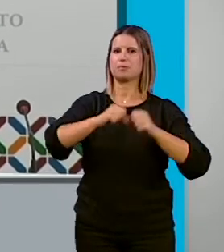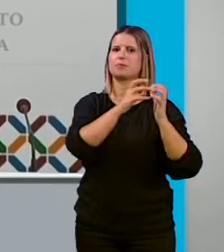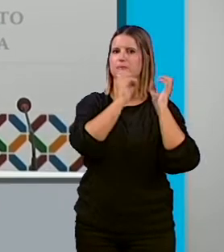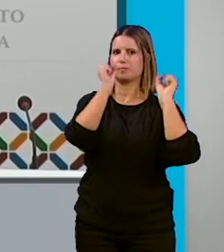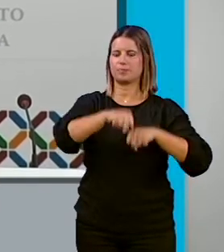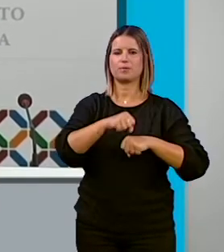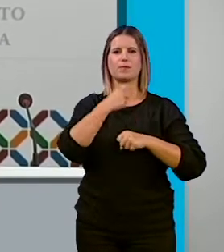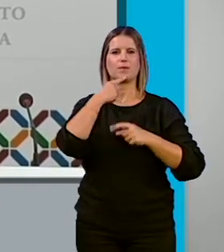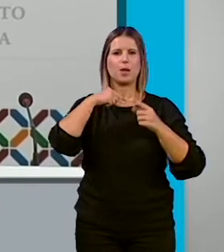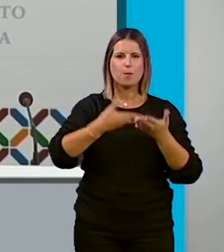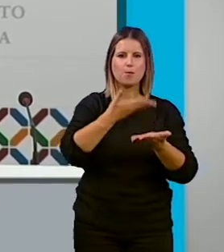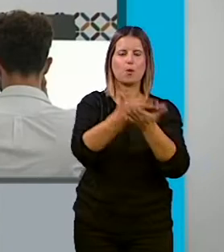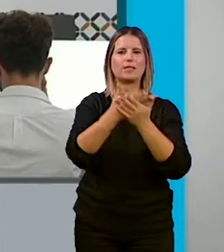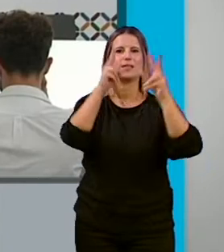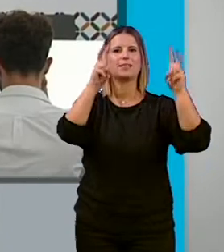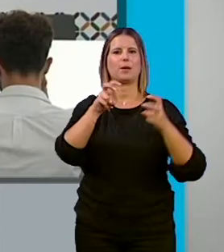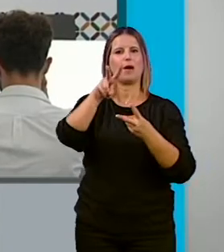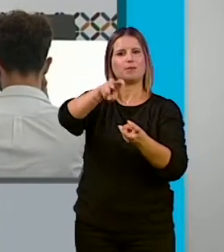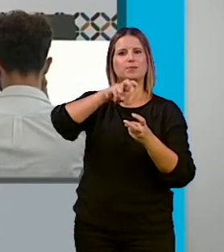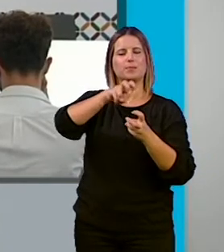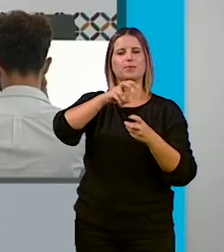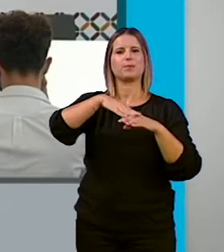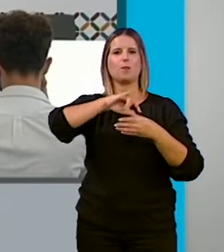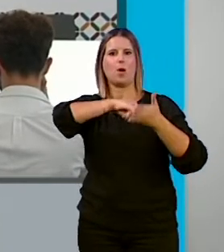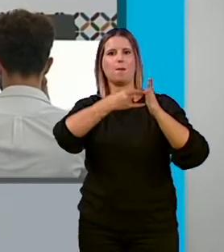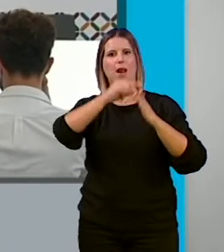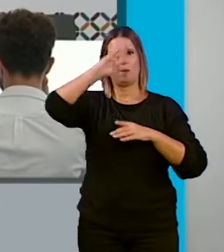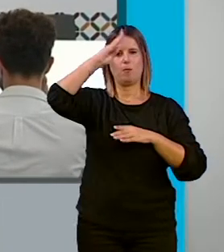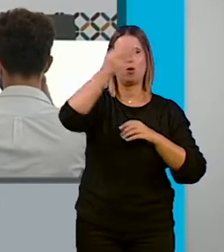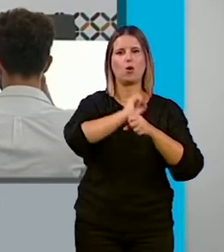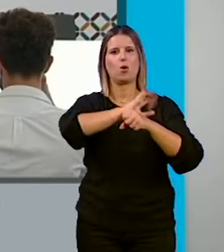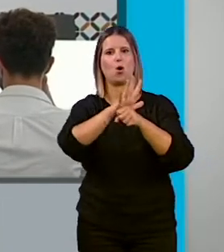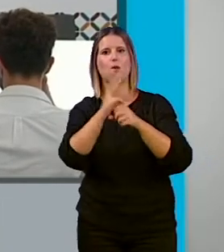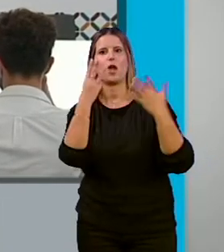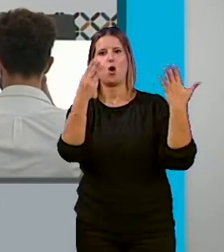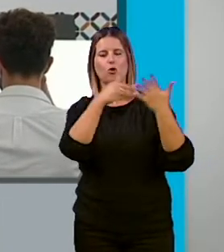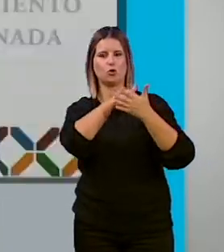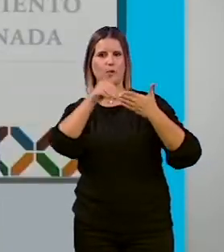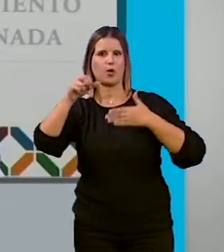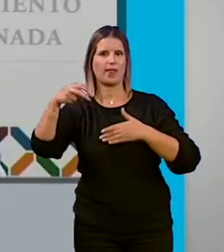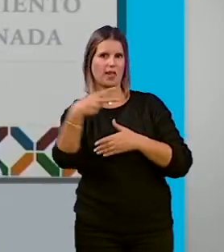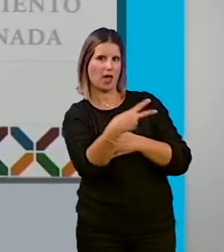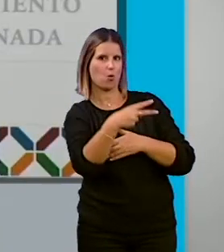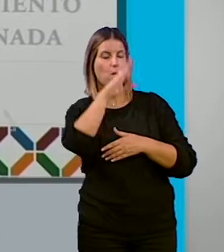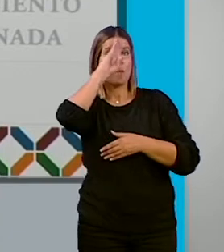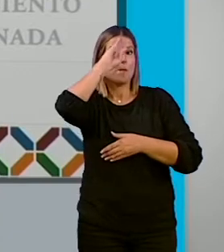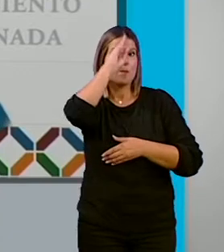ordenanzas fiscales y crear un plan de contingencia COVID de 8 millones de euros. Plan de contingencia para resolver la